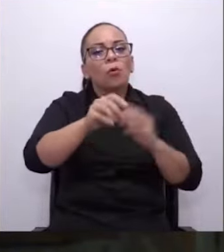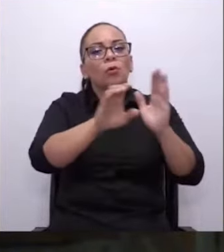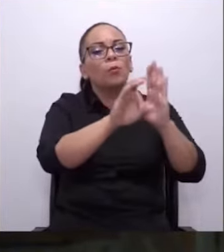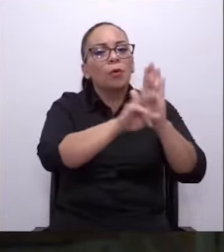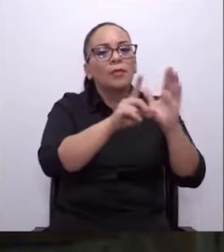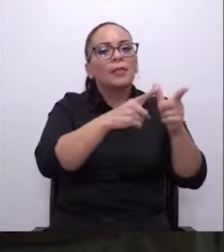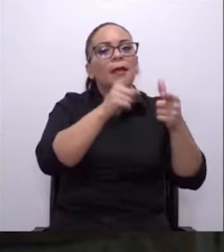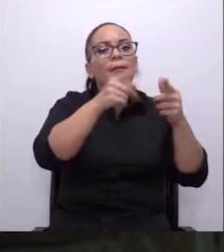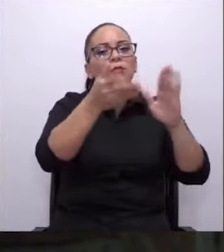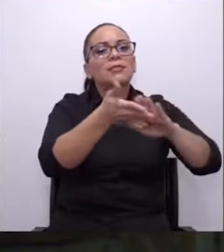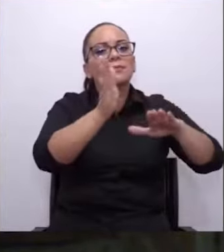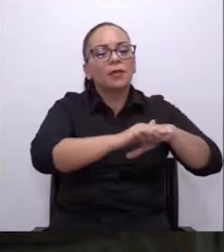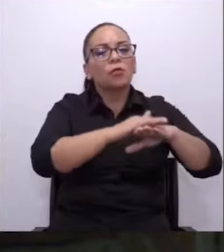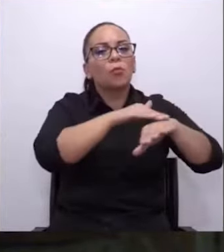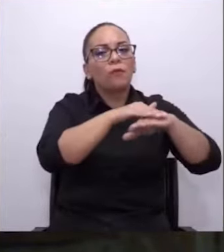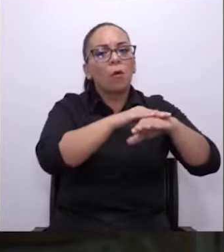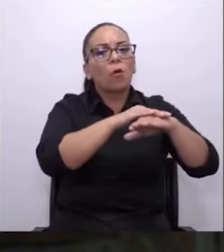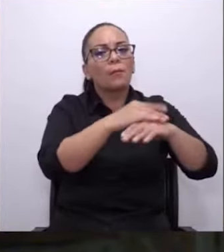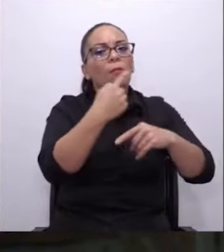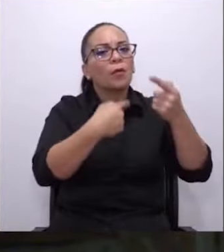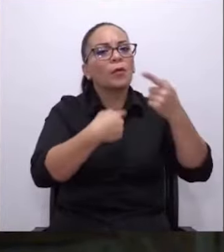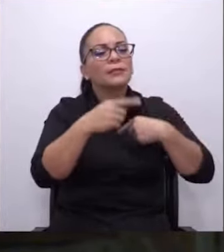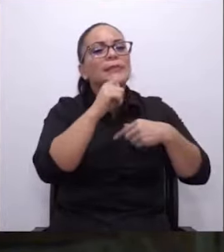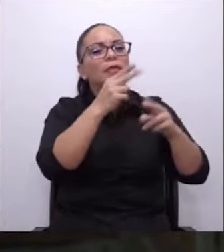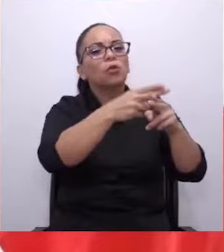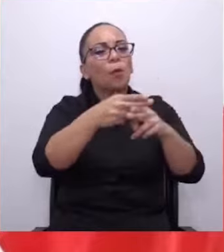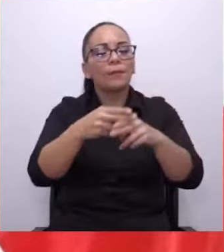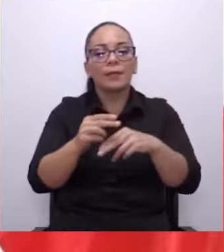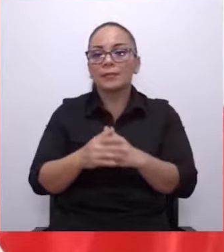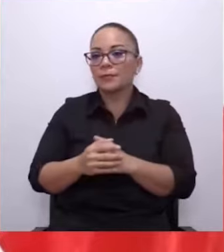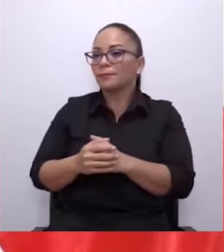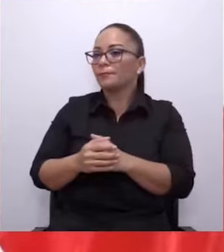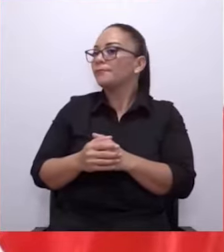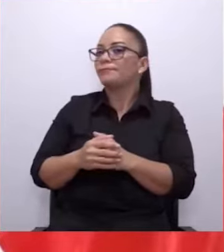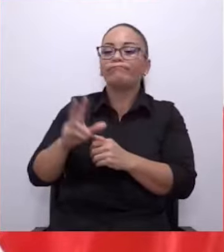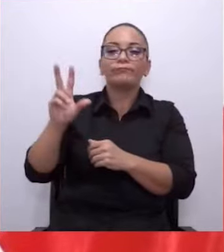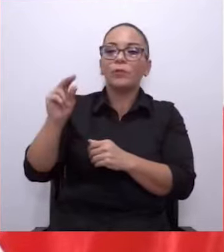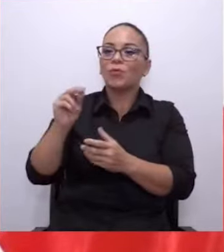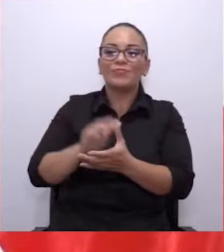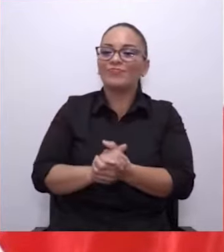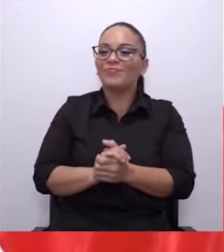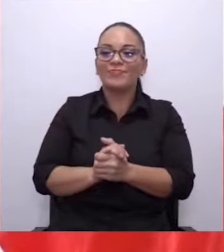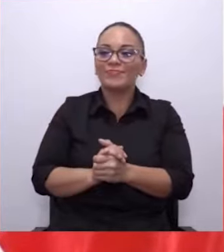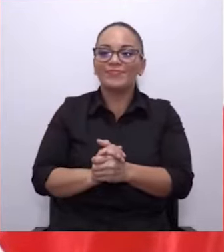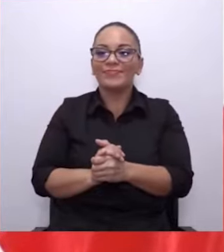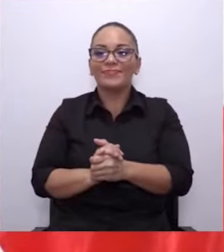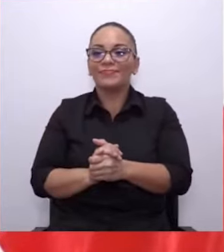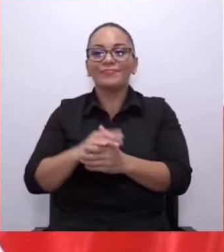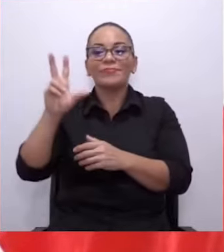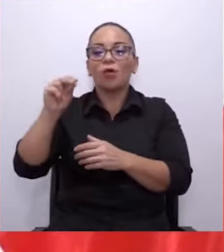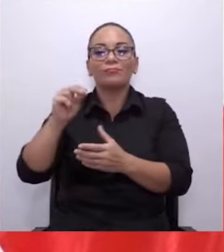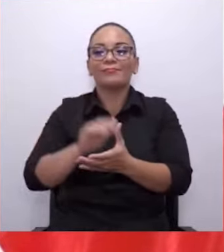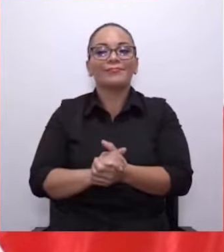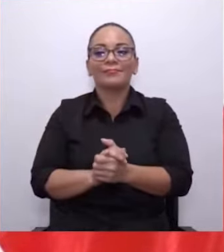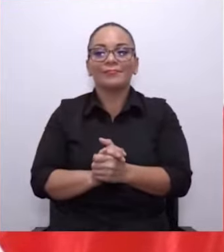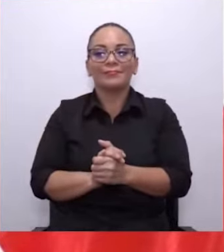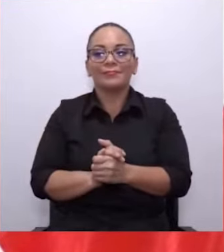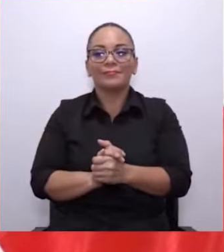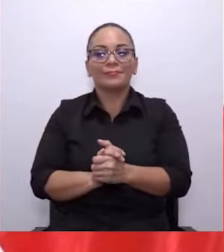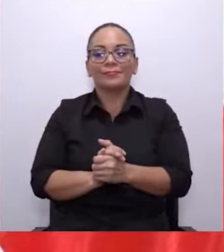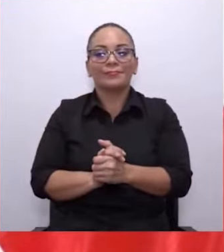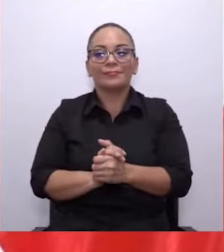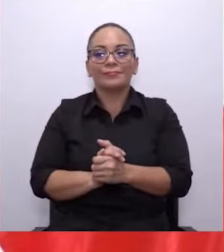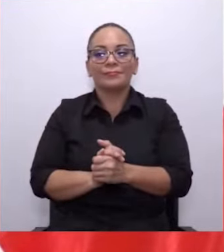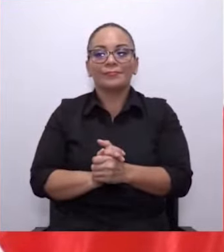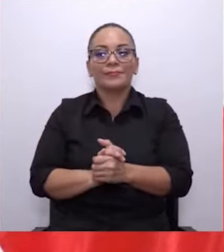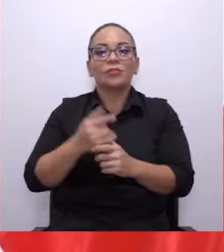expertos? Y por favor, ¿me puede detallar los nombres? No. ¿Por qué no? No. Porque no les he pedido